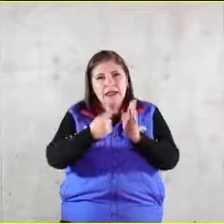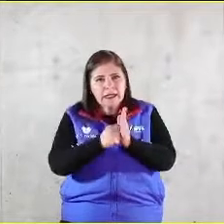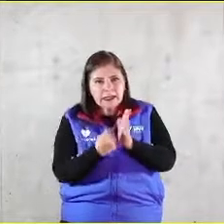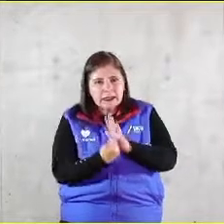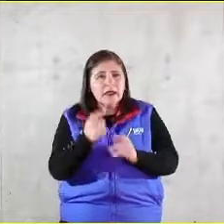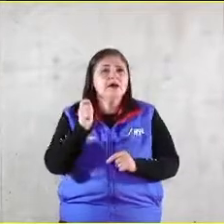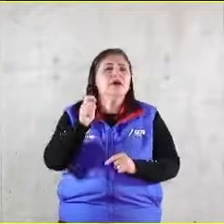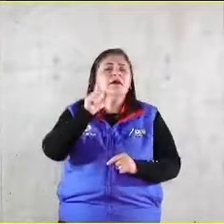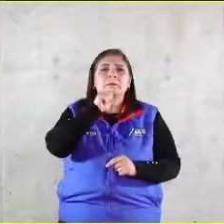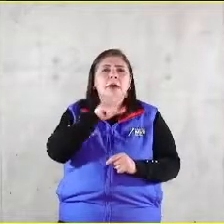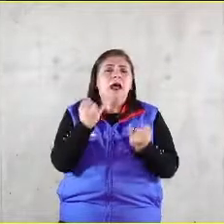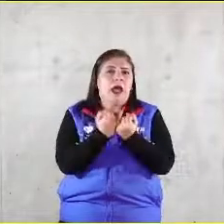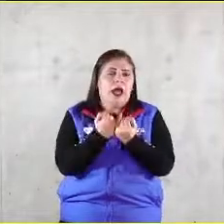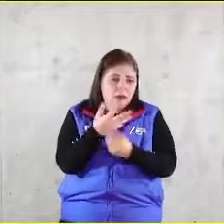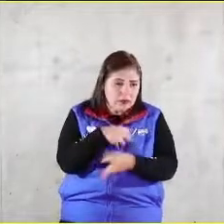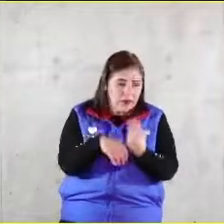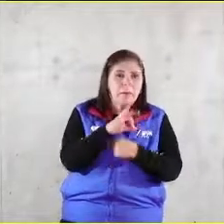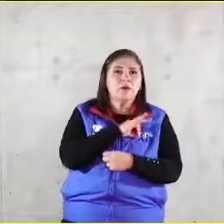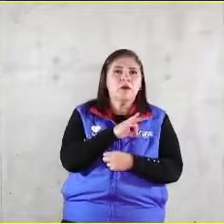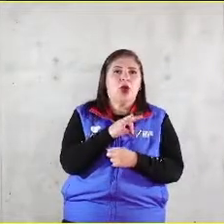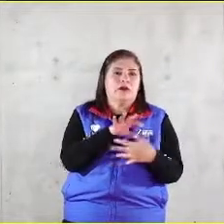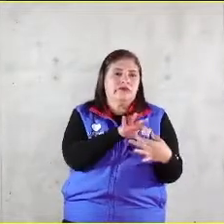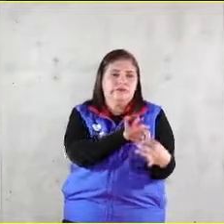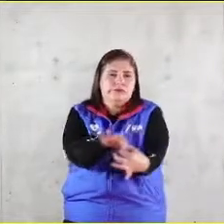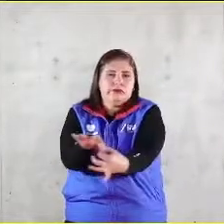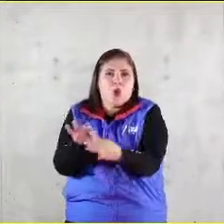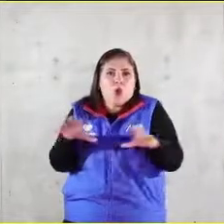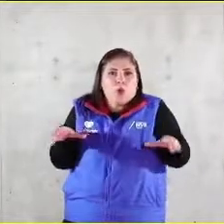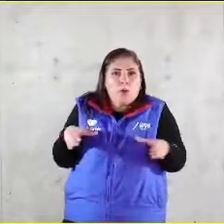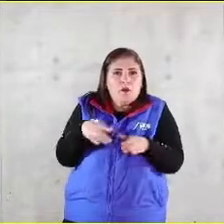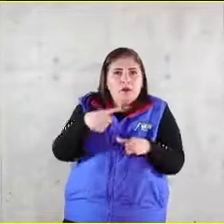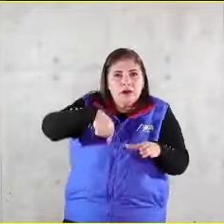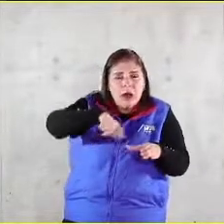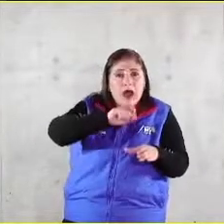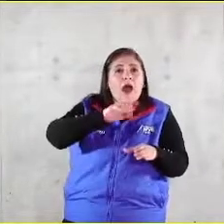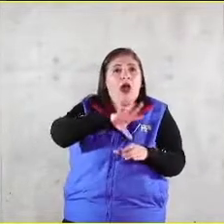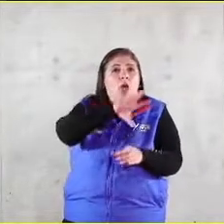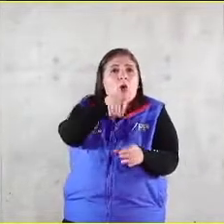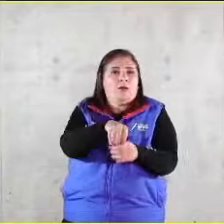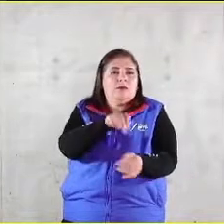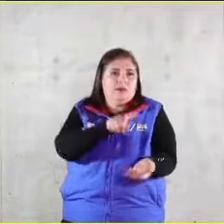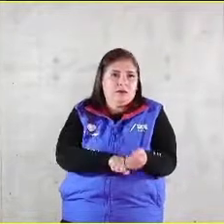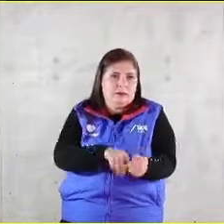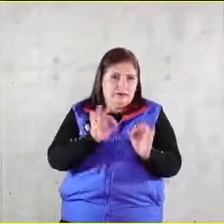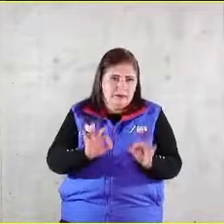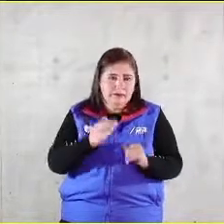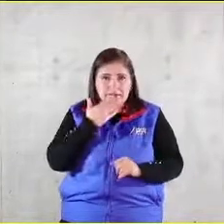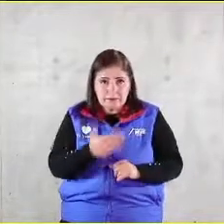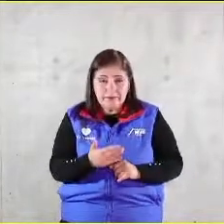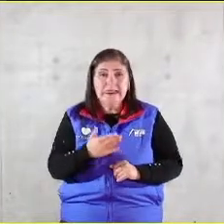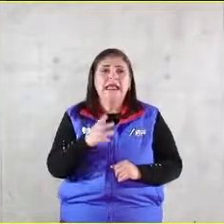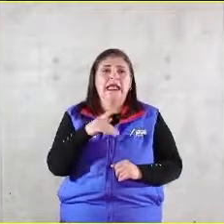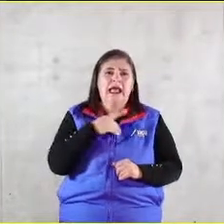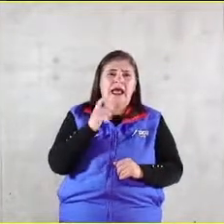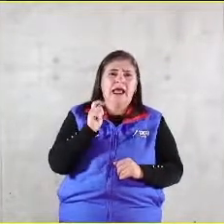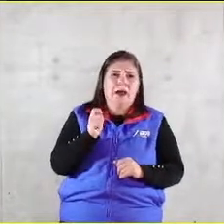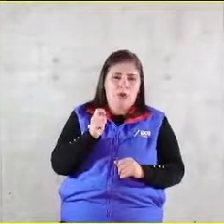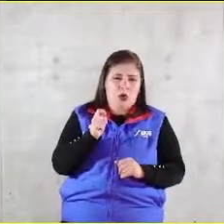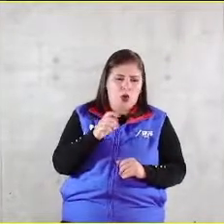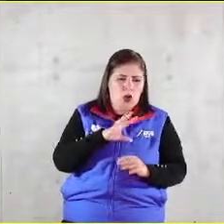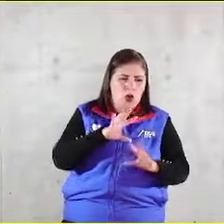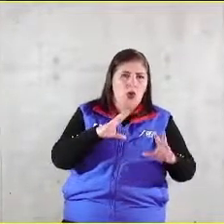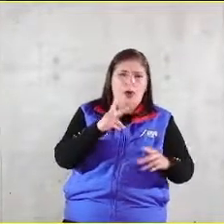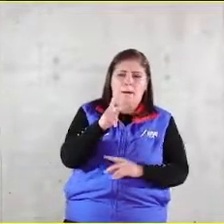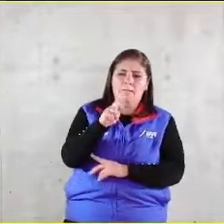y al mismo tiempo generar comunidad y eso es integral entonces la tensión que hay entre pulverizar e integrar